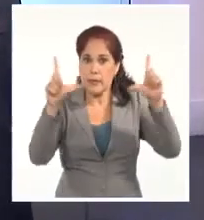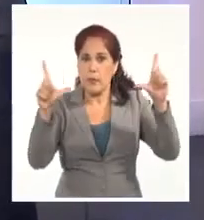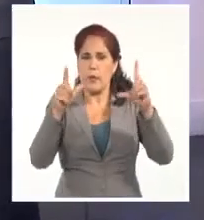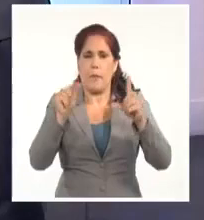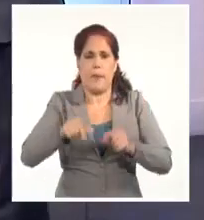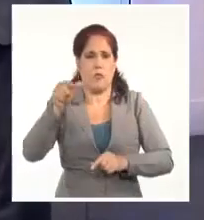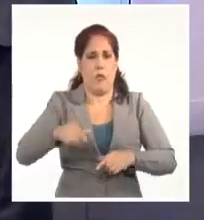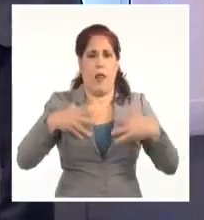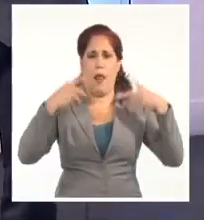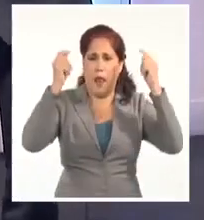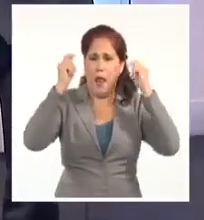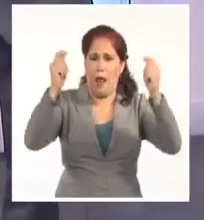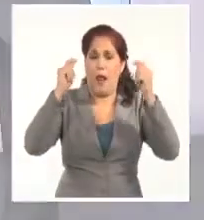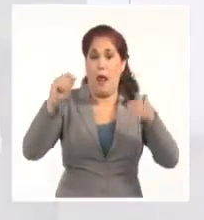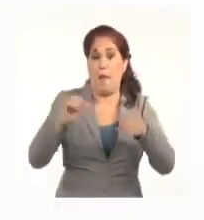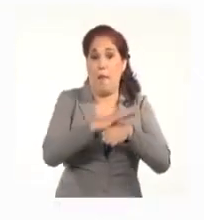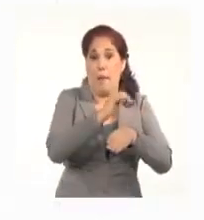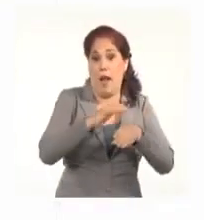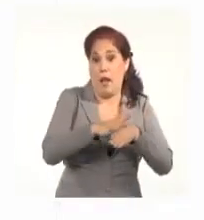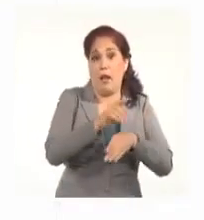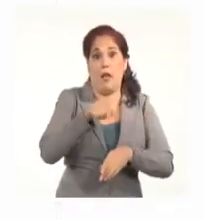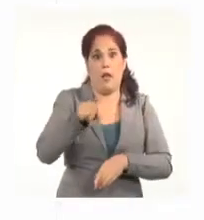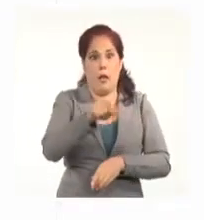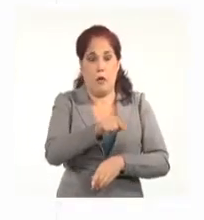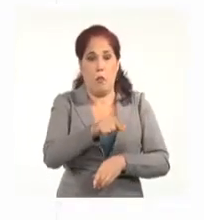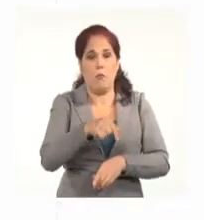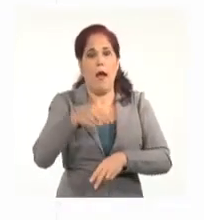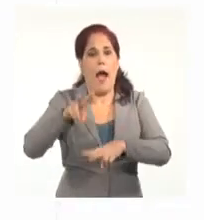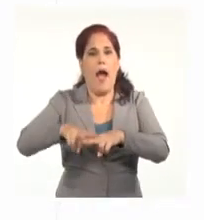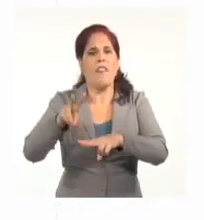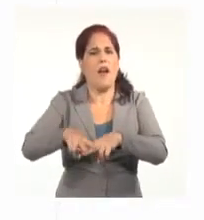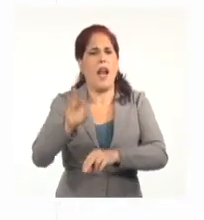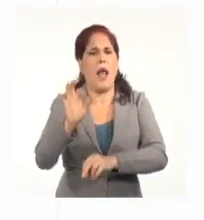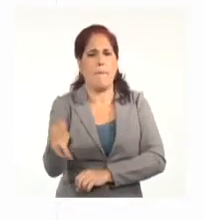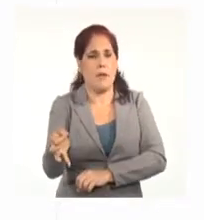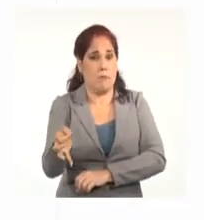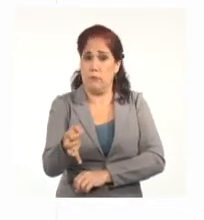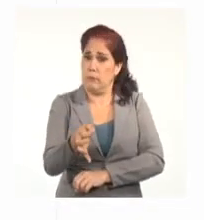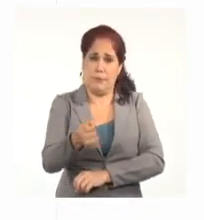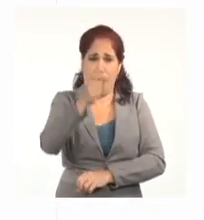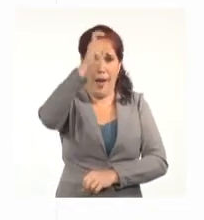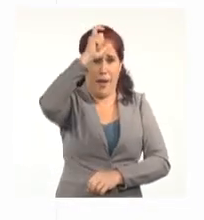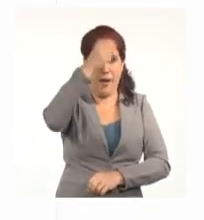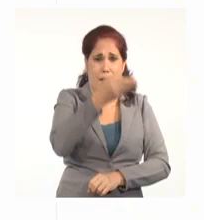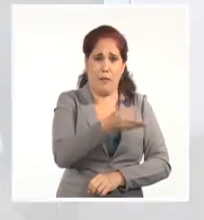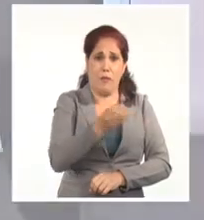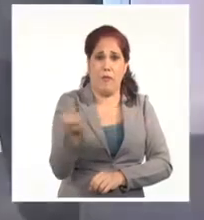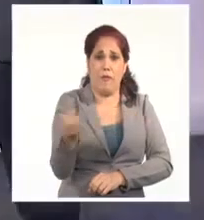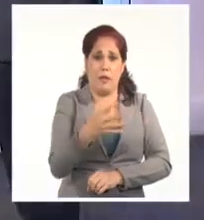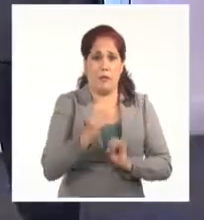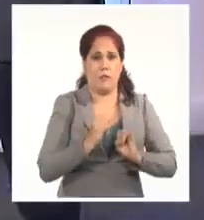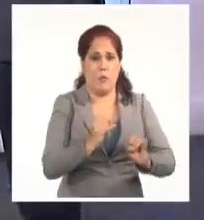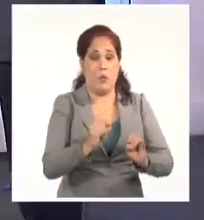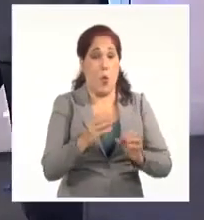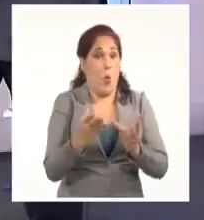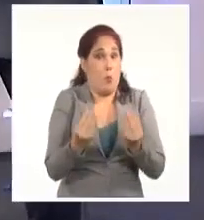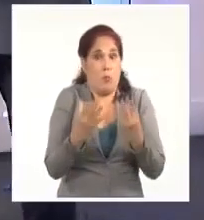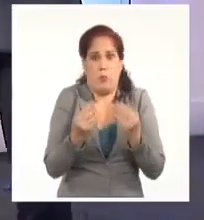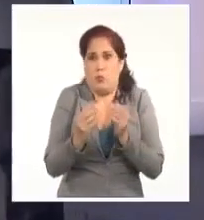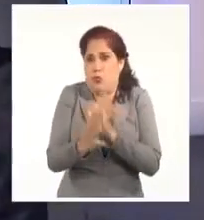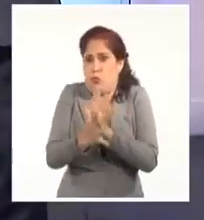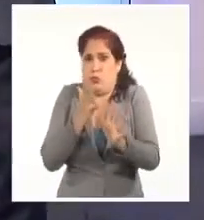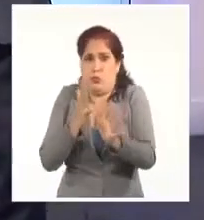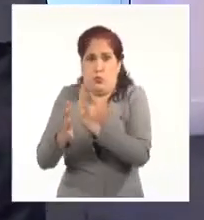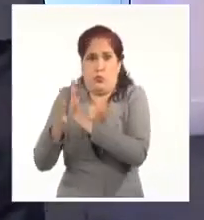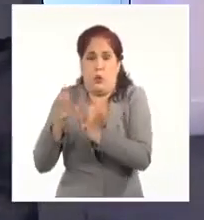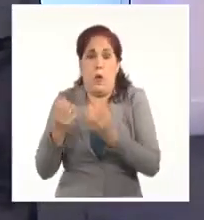personas en una zona costera. Y asegura el malecón de La Habana en estos momentos. Miles de cubanos, ahí están las imágenes